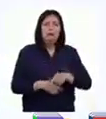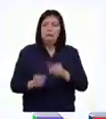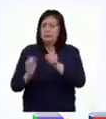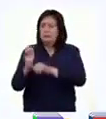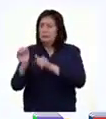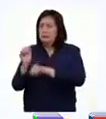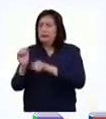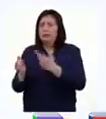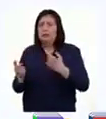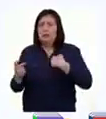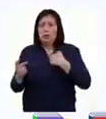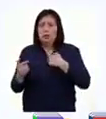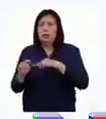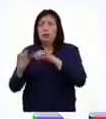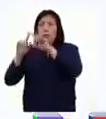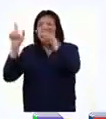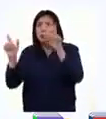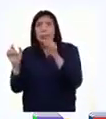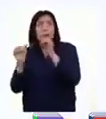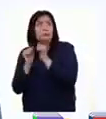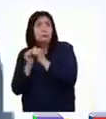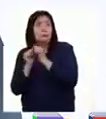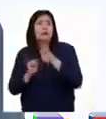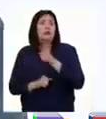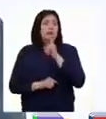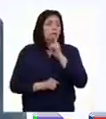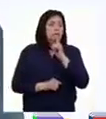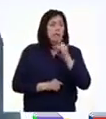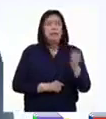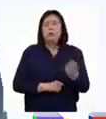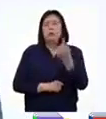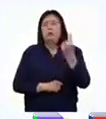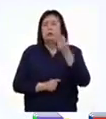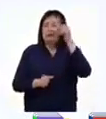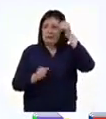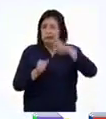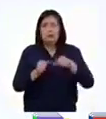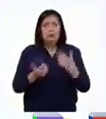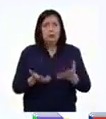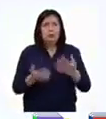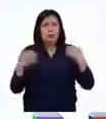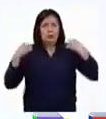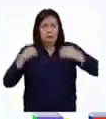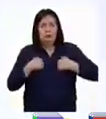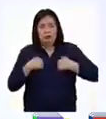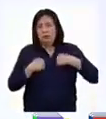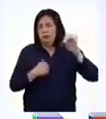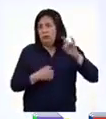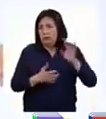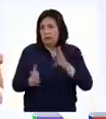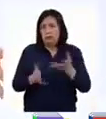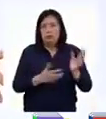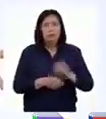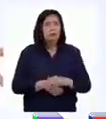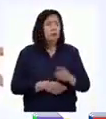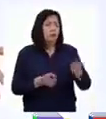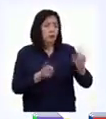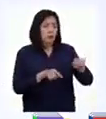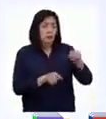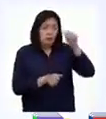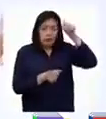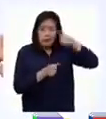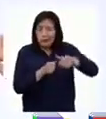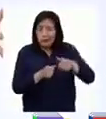Mi hermano y yo nos colocamos en las zonas de seguridad y mi papá fue el único que se acordó de sacar la mochila de emergencia. ¿Cuándo lo